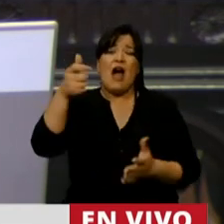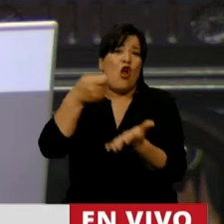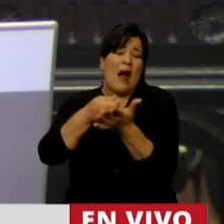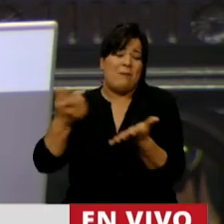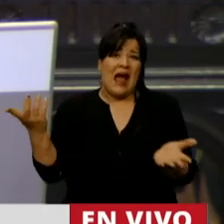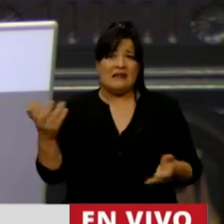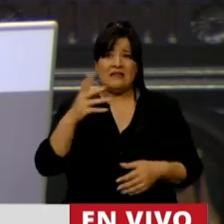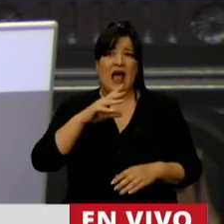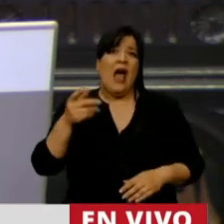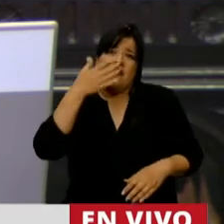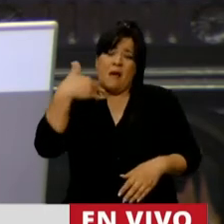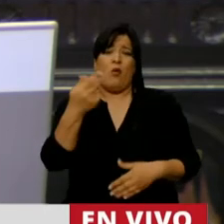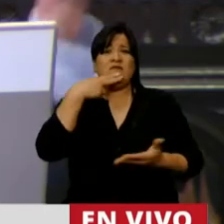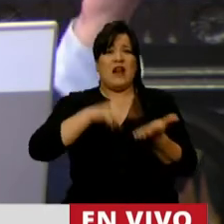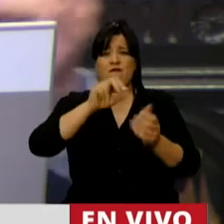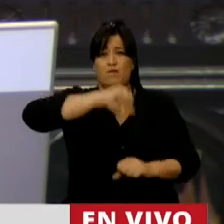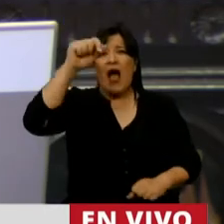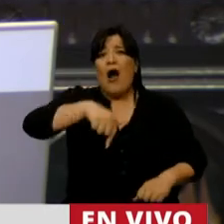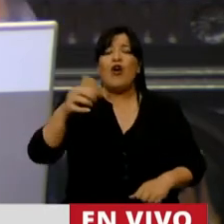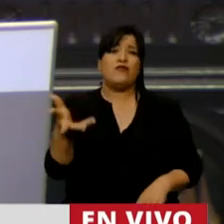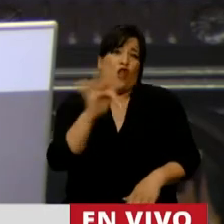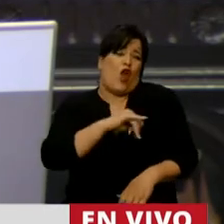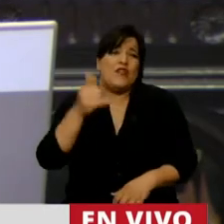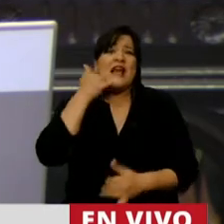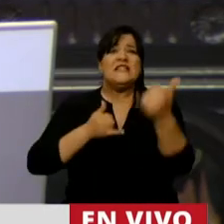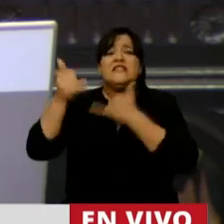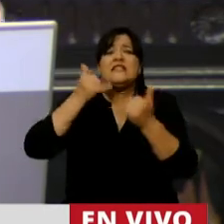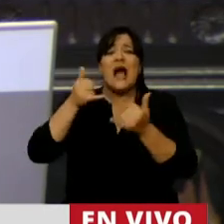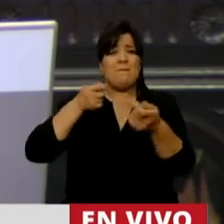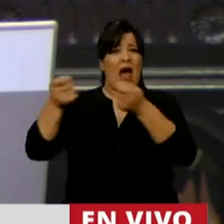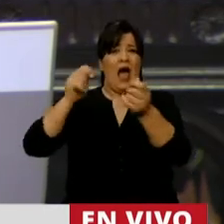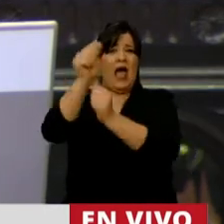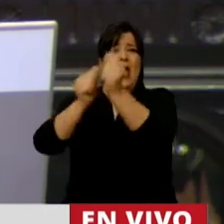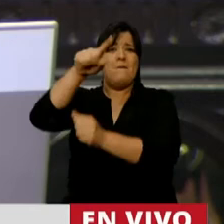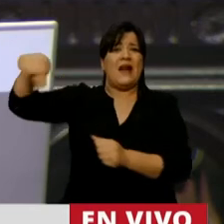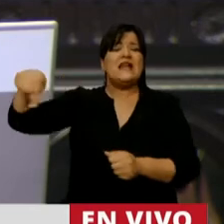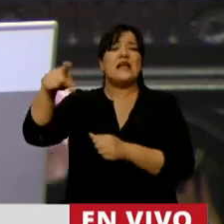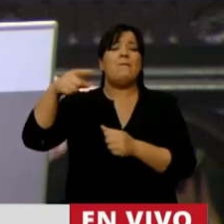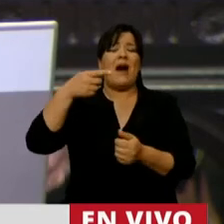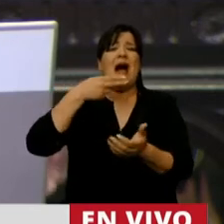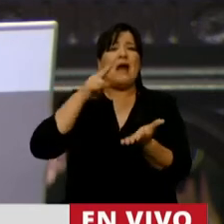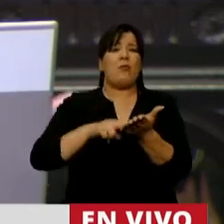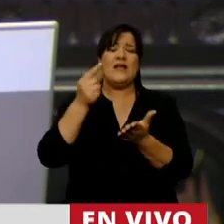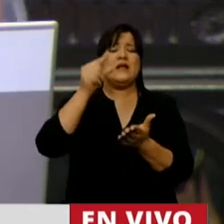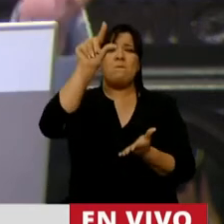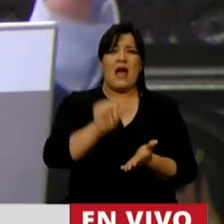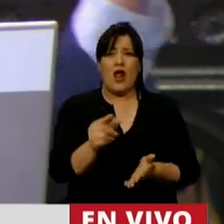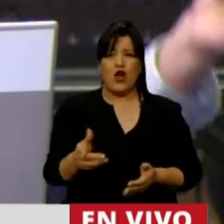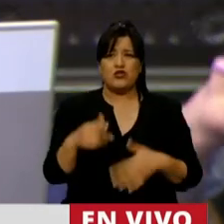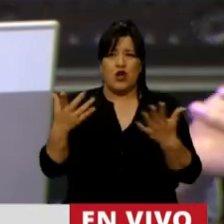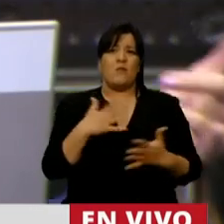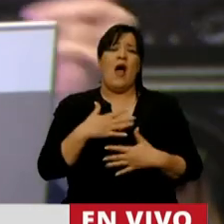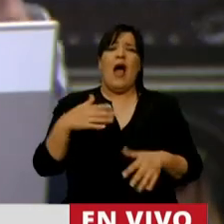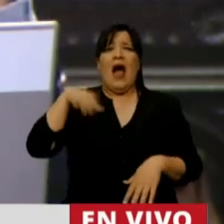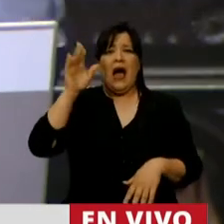tranquilos y nos metían las tarifas. Ahora todos los días te están llamando las empresas que dominan el mercado para bajarte la tarifa. Por favor. Y estuvieron